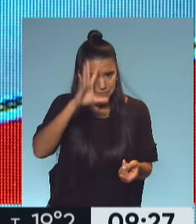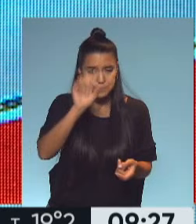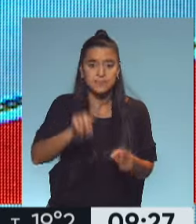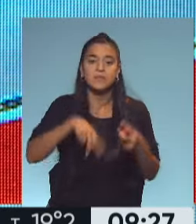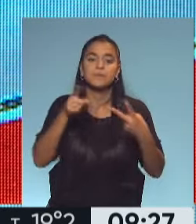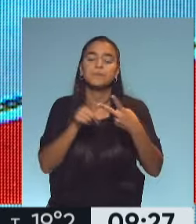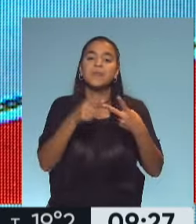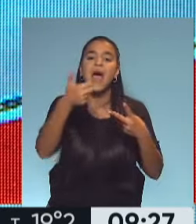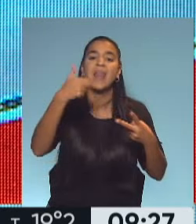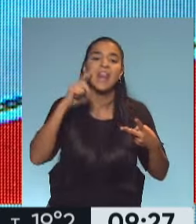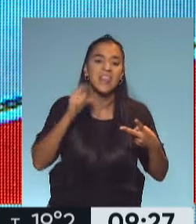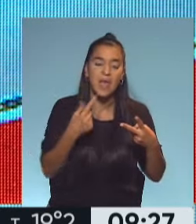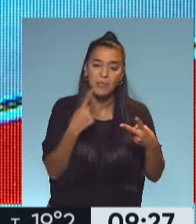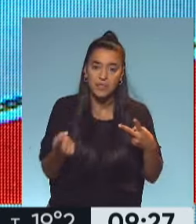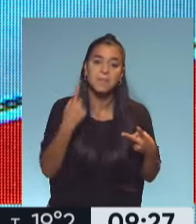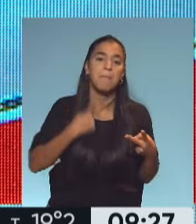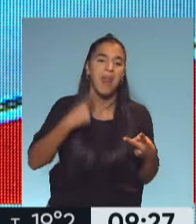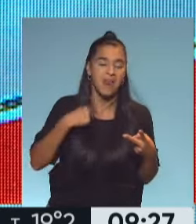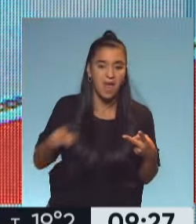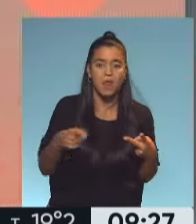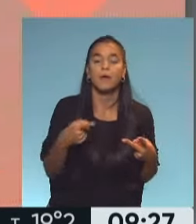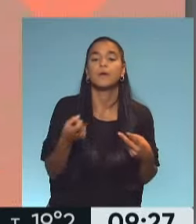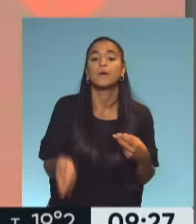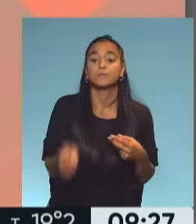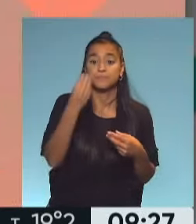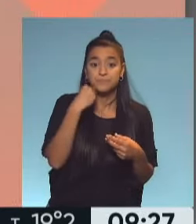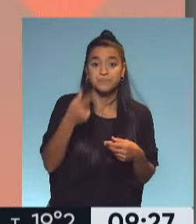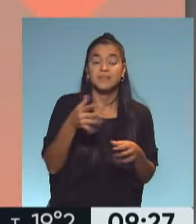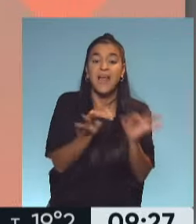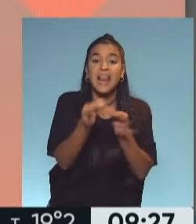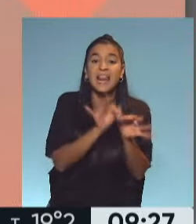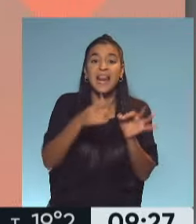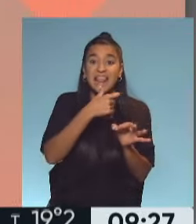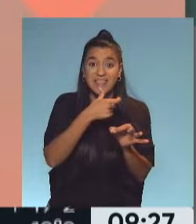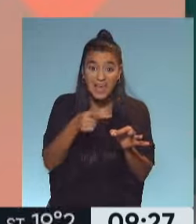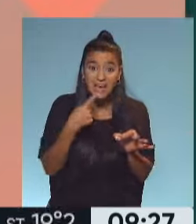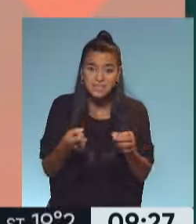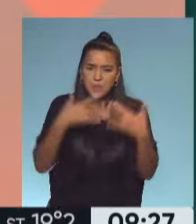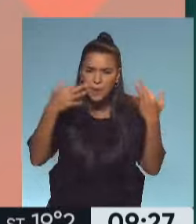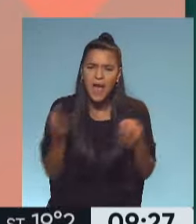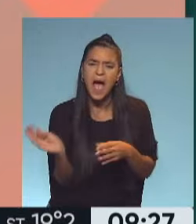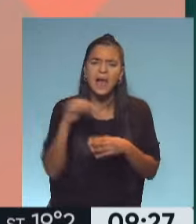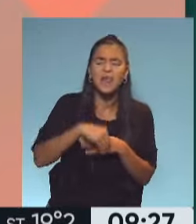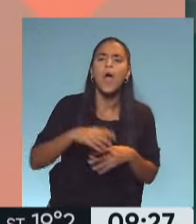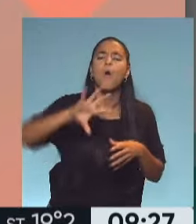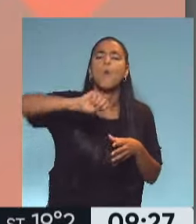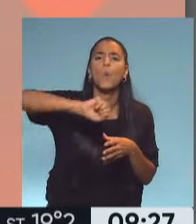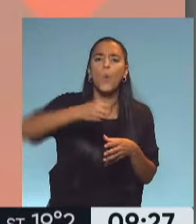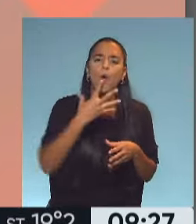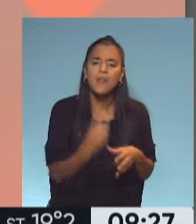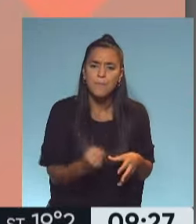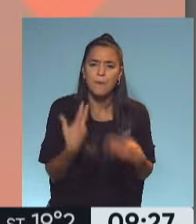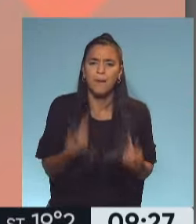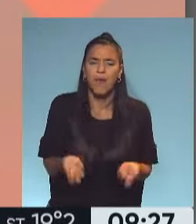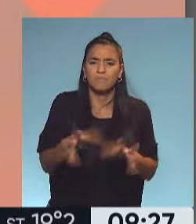Segundo, Analia dice de Paraná, ¿cuándo consumimos lentejas es cierto que conviene agregarle jugo de limón para absorber